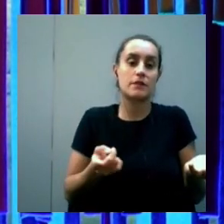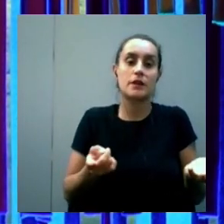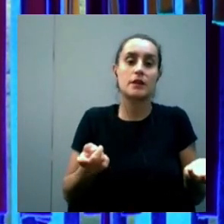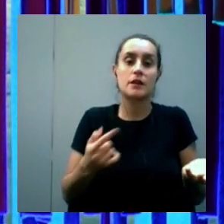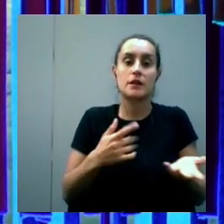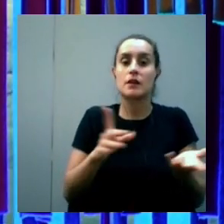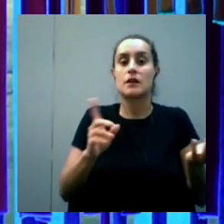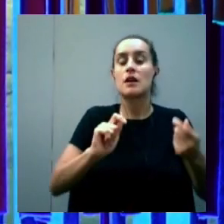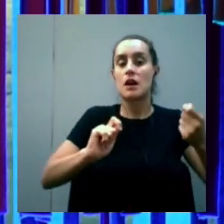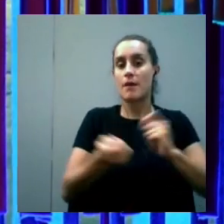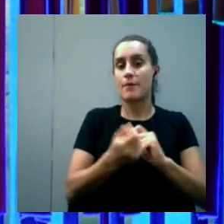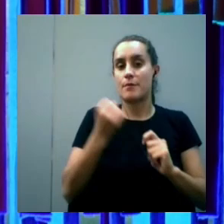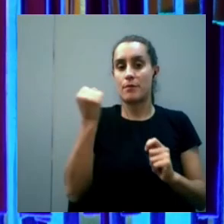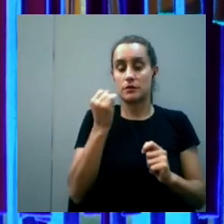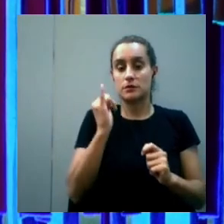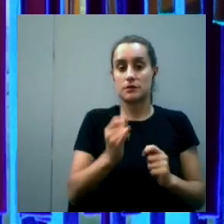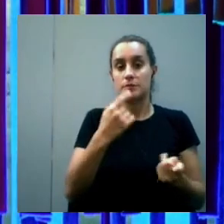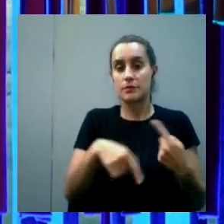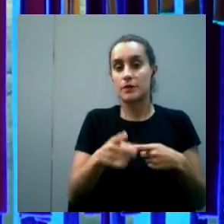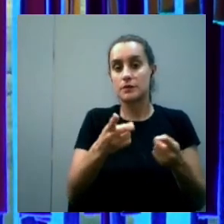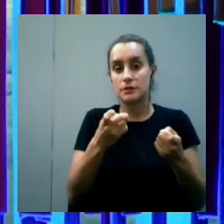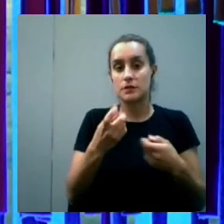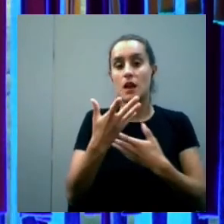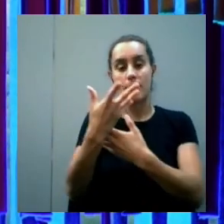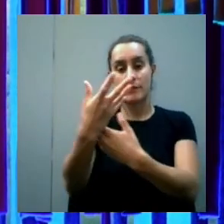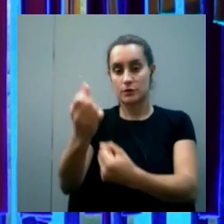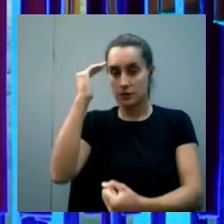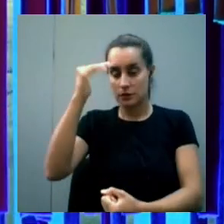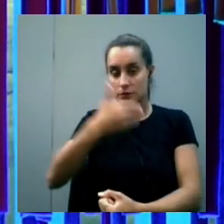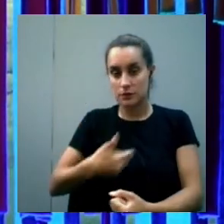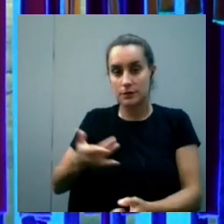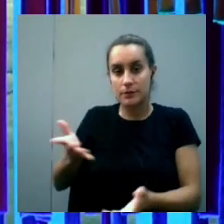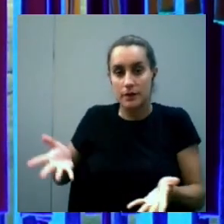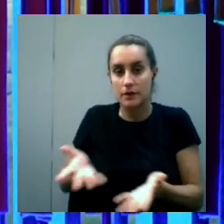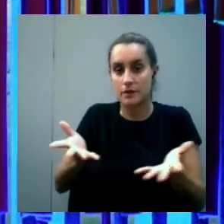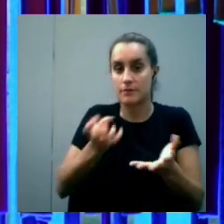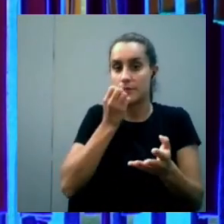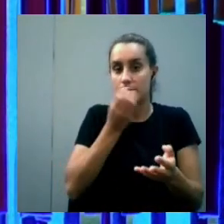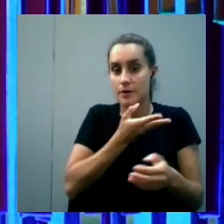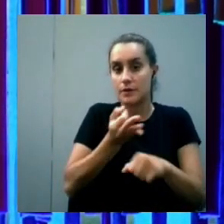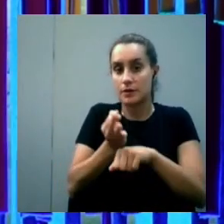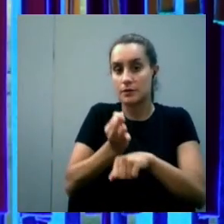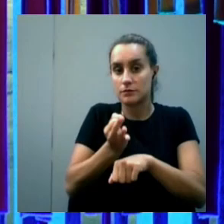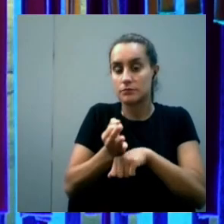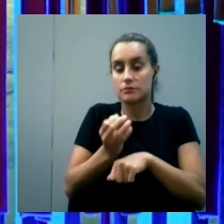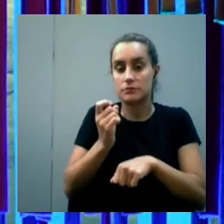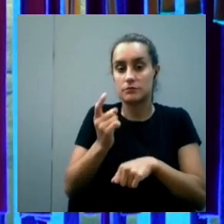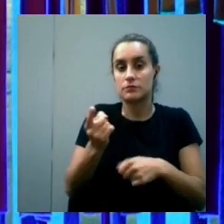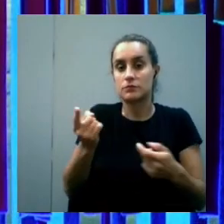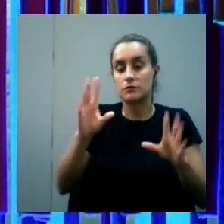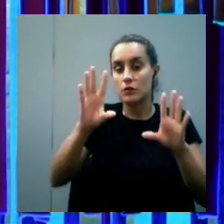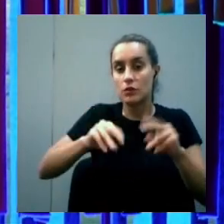un cambio significativo en el cual va a haber que apoyar a los docentes para que logren abordar todas las temáticas